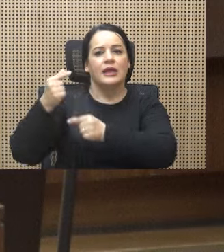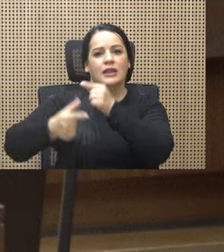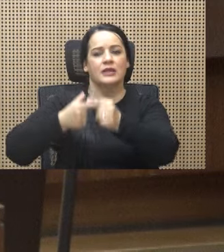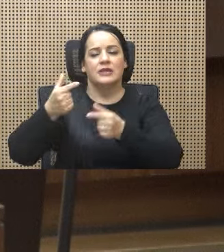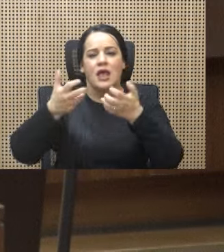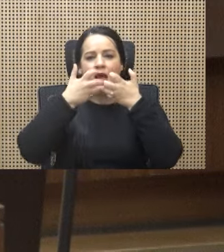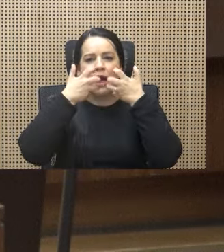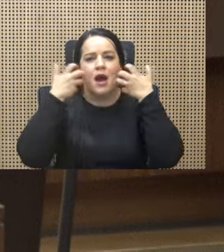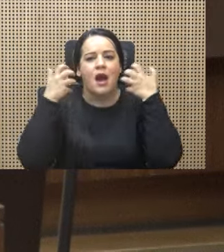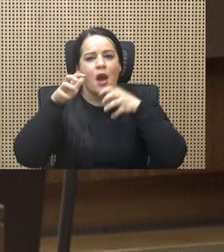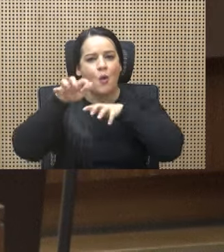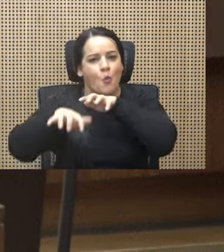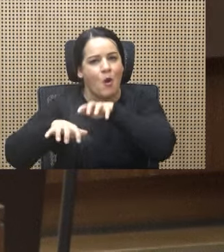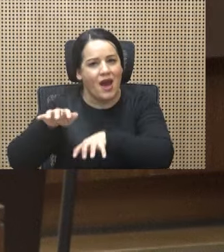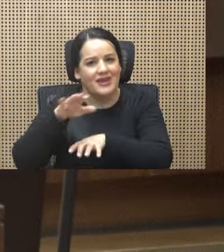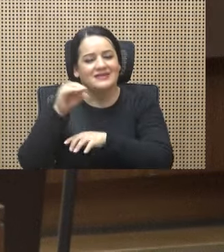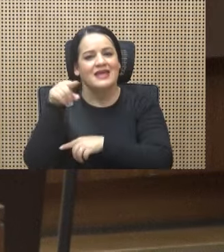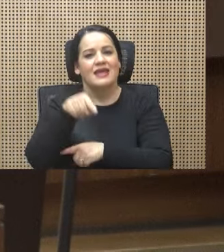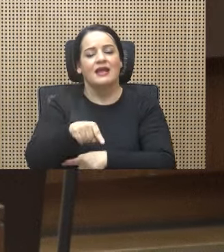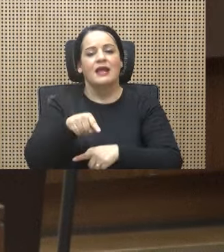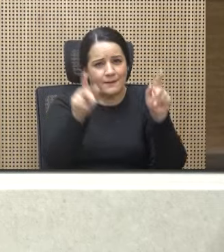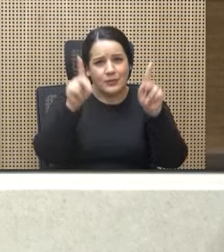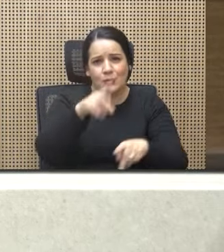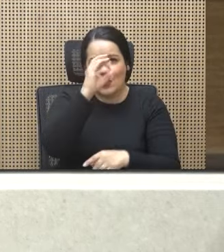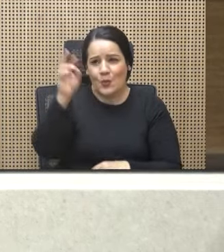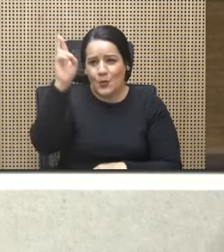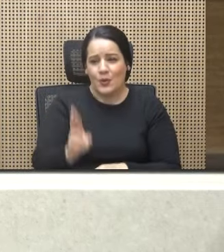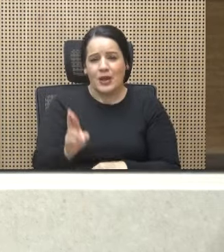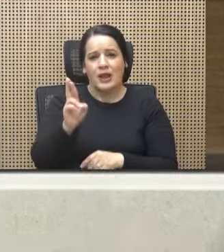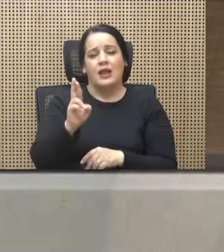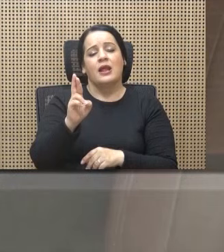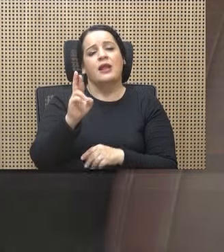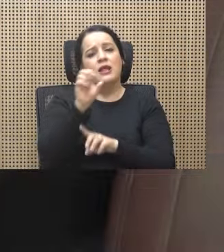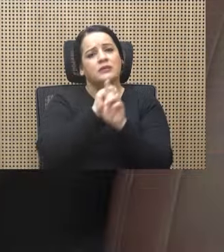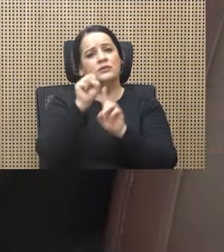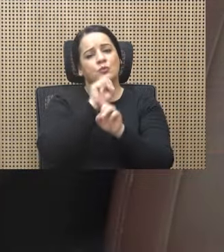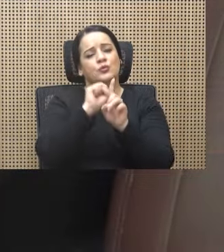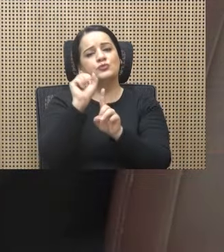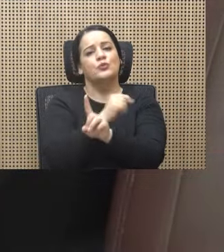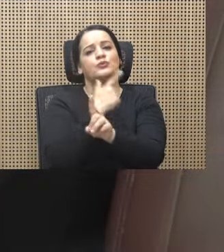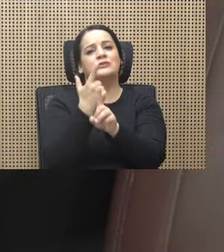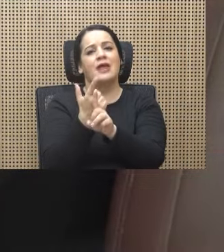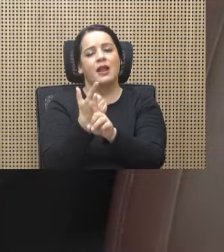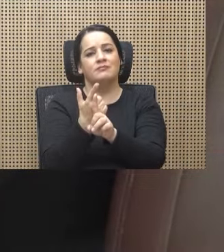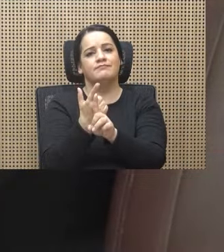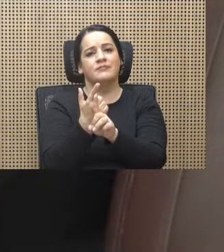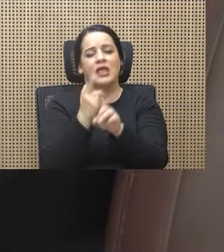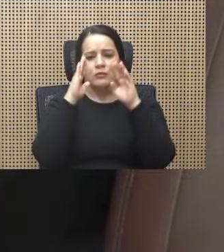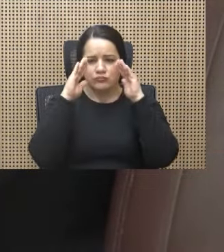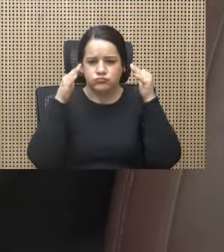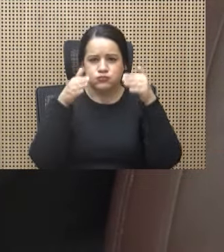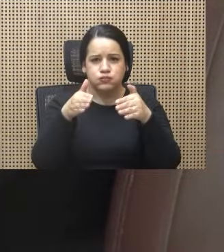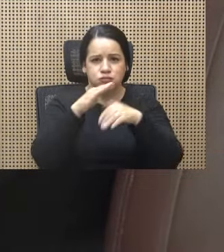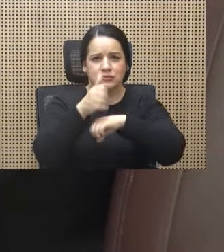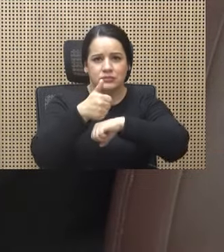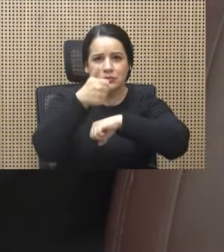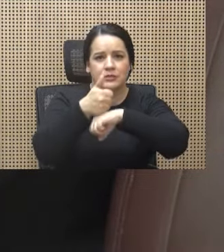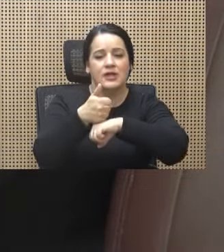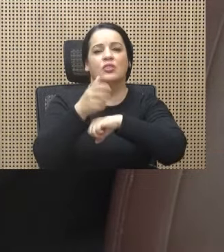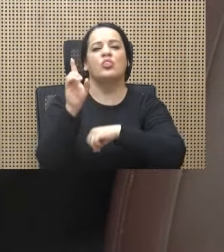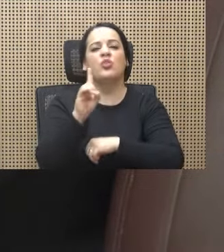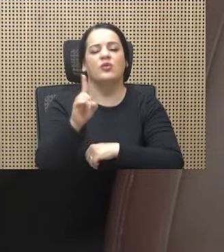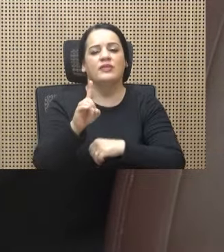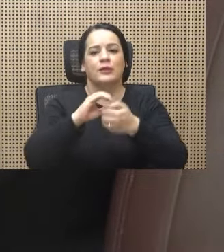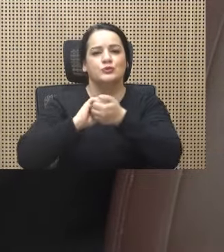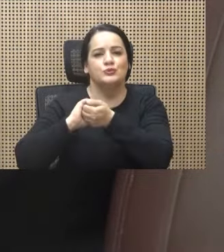y contra cualquiera que no comparta su visión. El presidente Arias calificó como inhumano la falta de inversión social